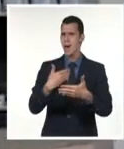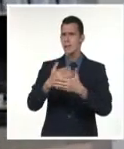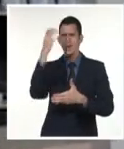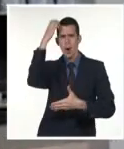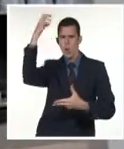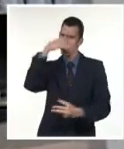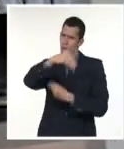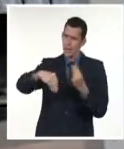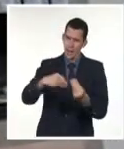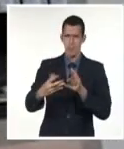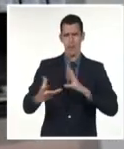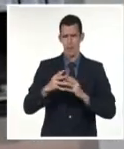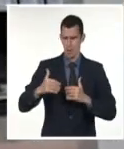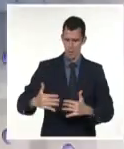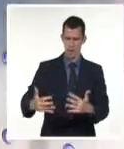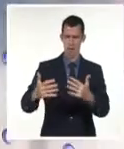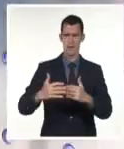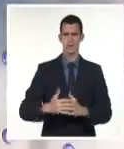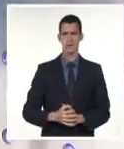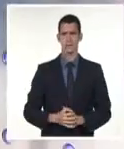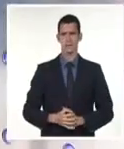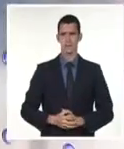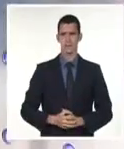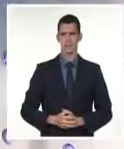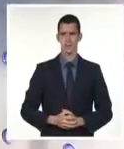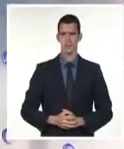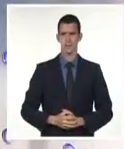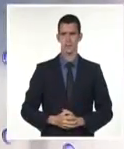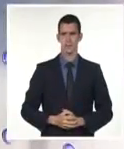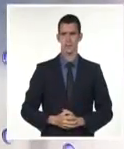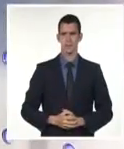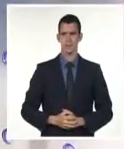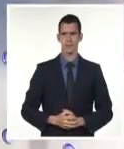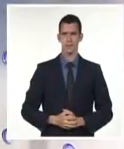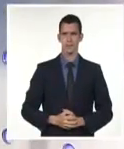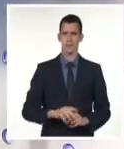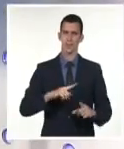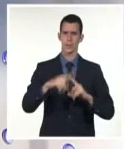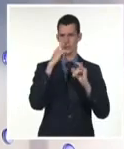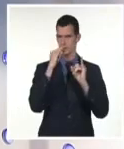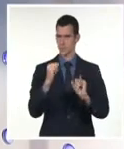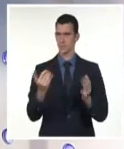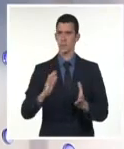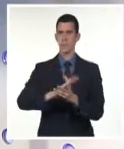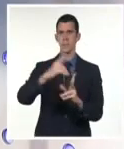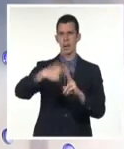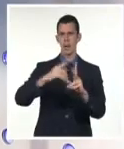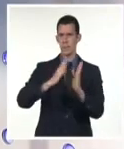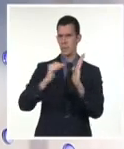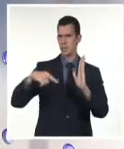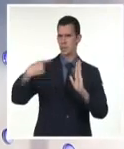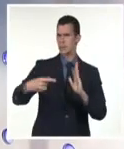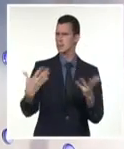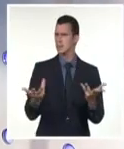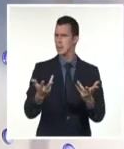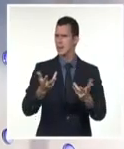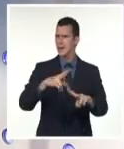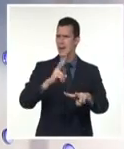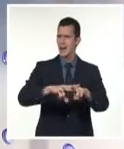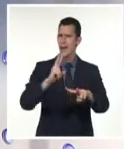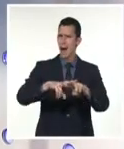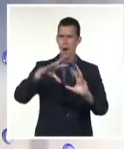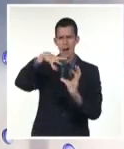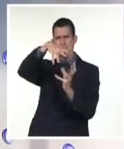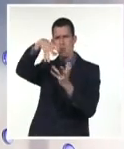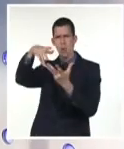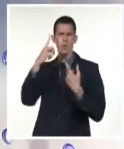necesarias para el desarrollo del país. Más noticias. El próximo mes de mayo regresa el Festival Habana World Music en su